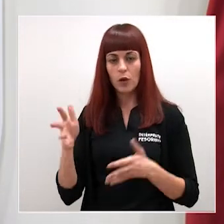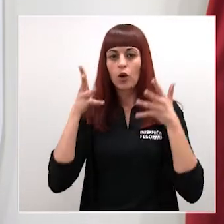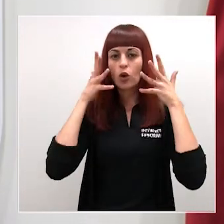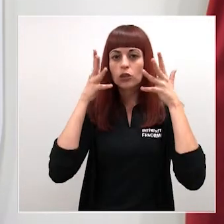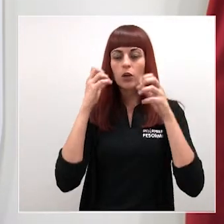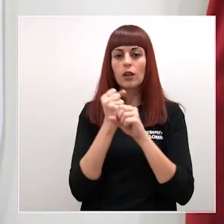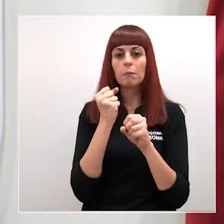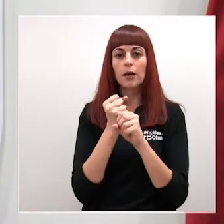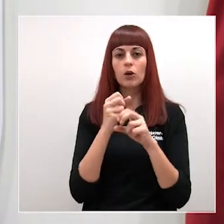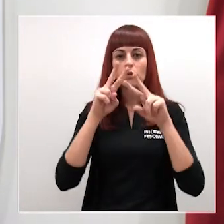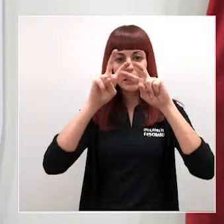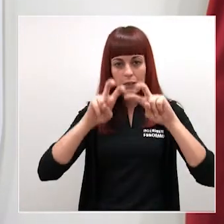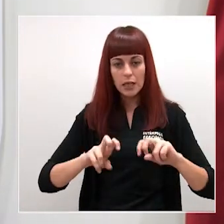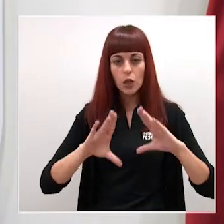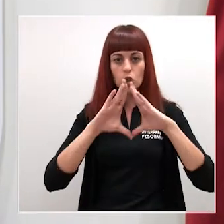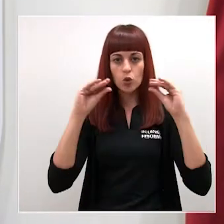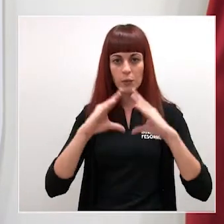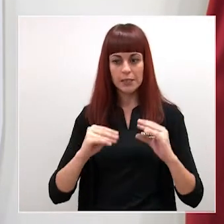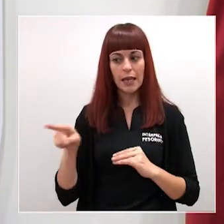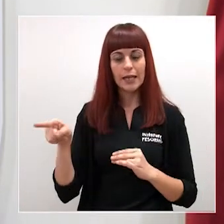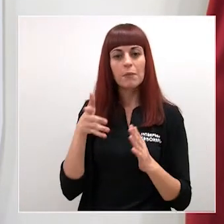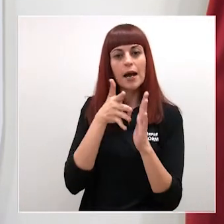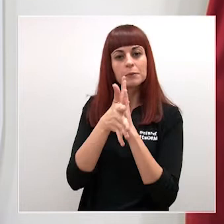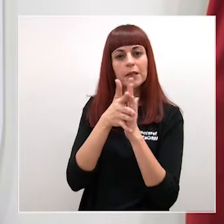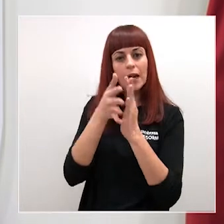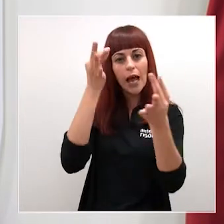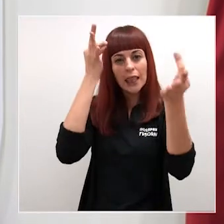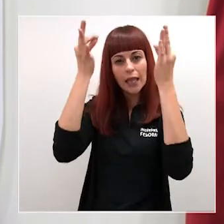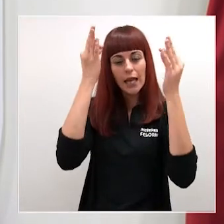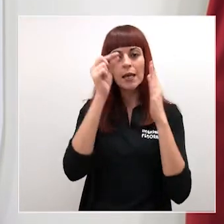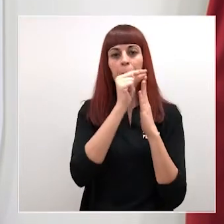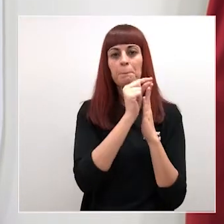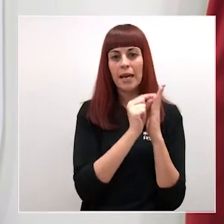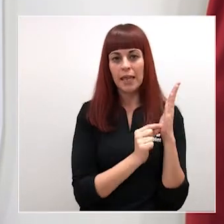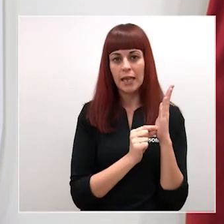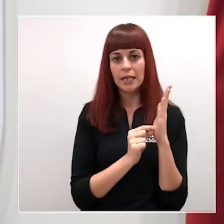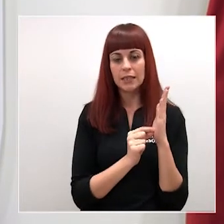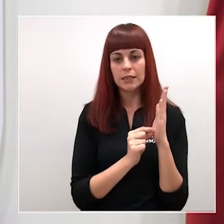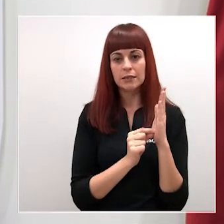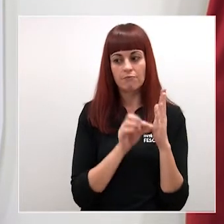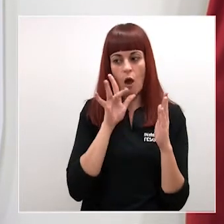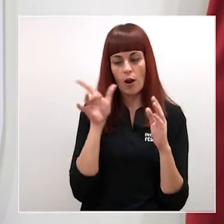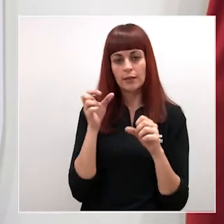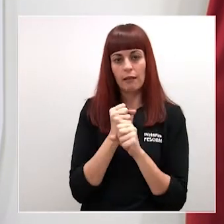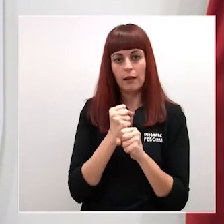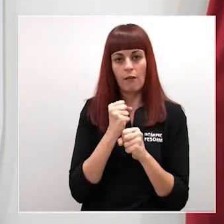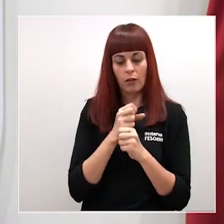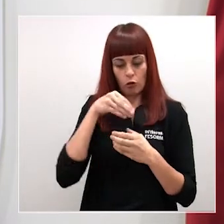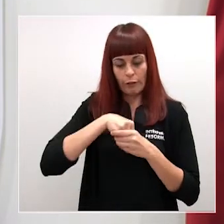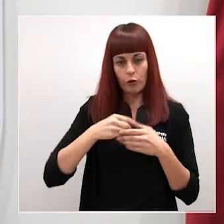Empleo, Investigación y Universidades quien va a detallar las medidas en las que está trabajando desde su